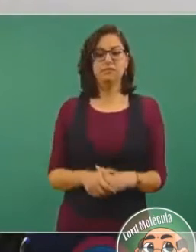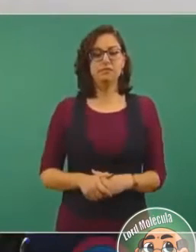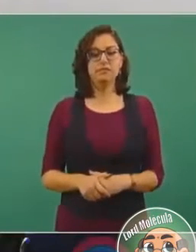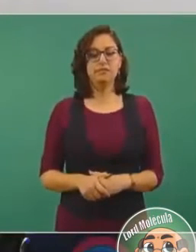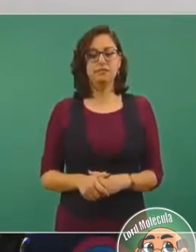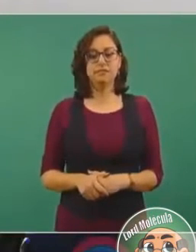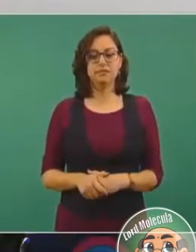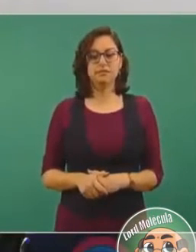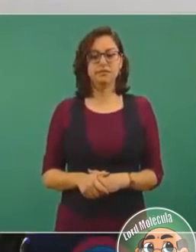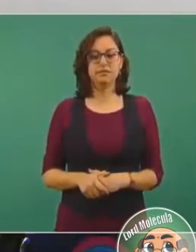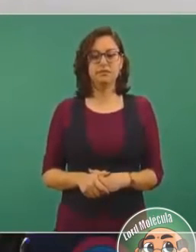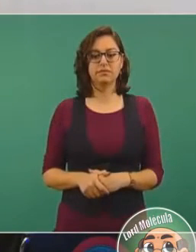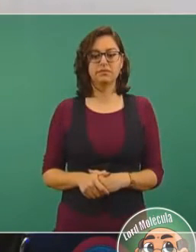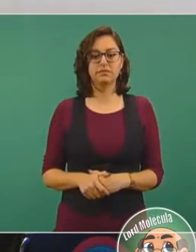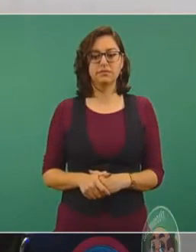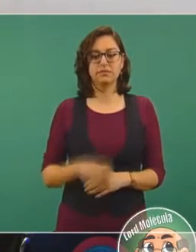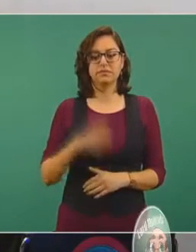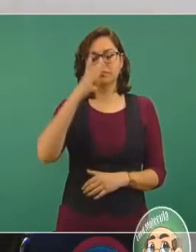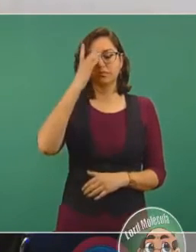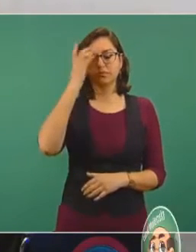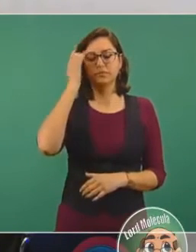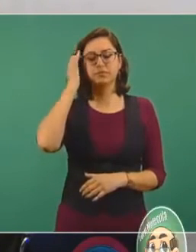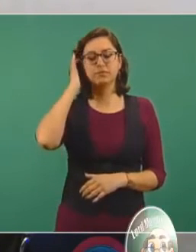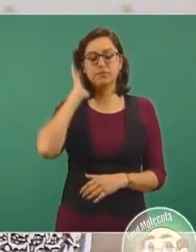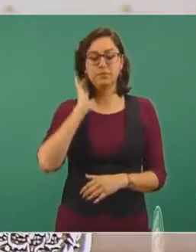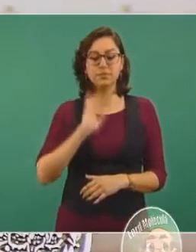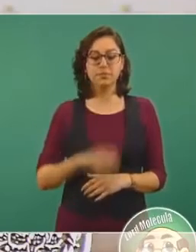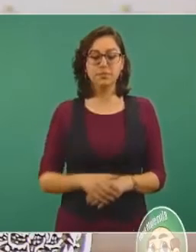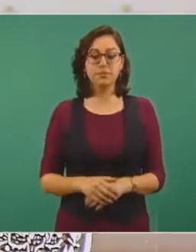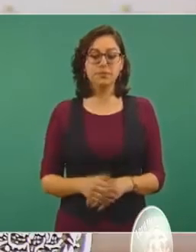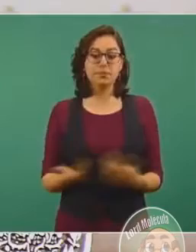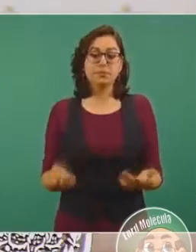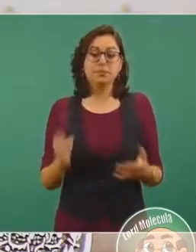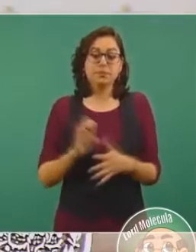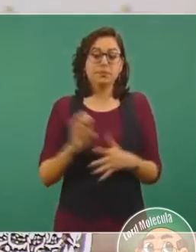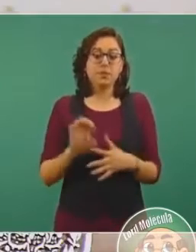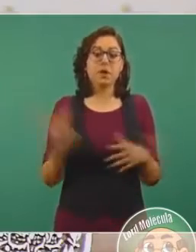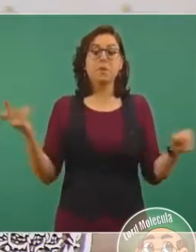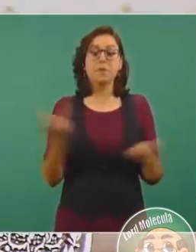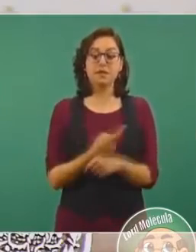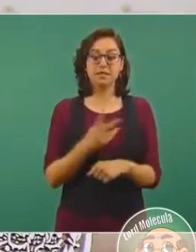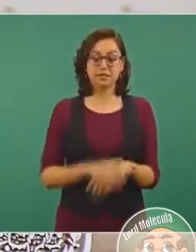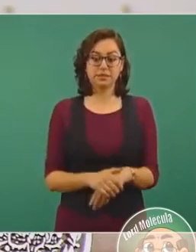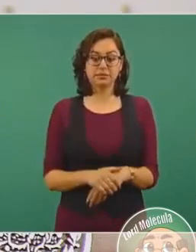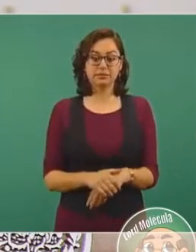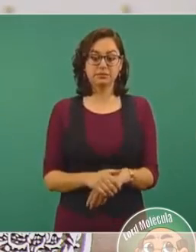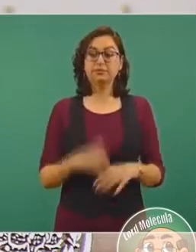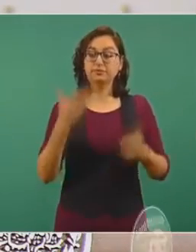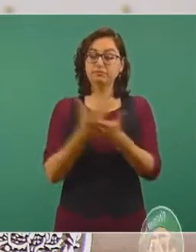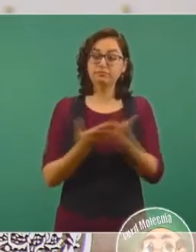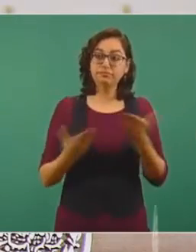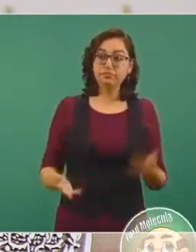Entonces, estos jueces se crearon, surgen